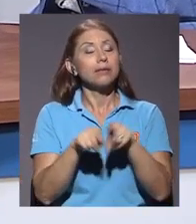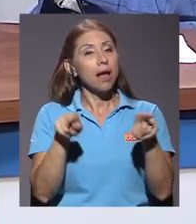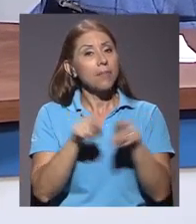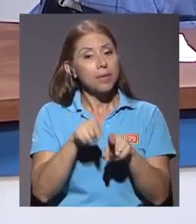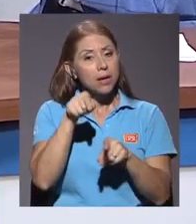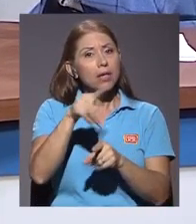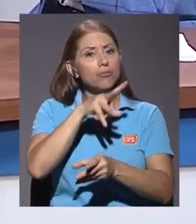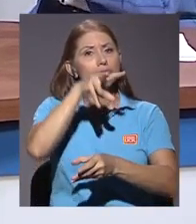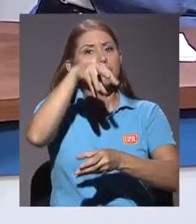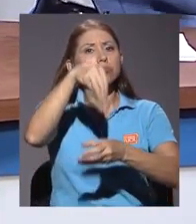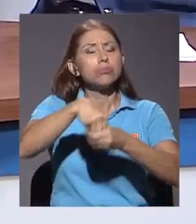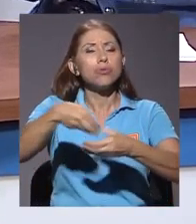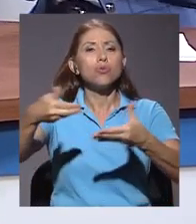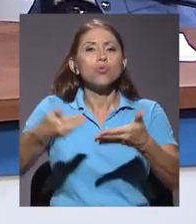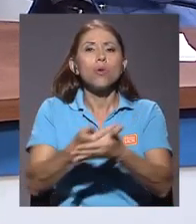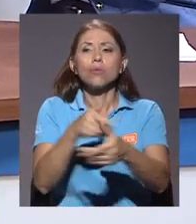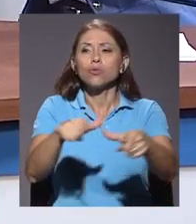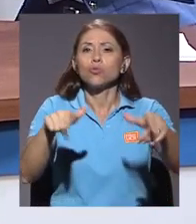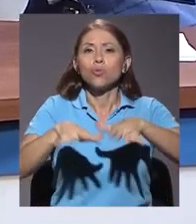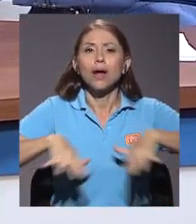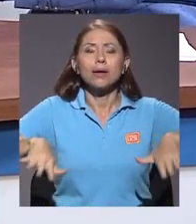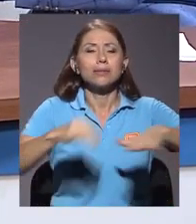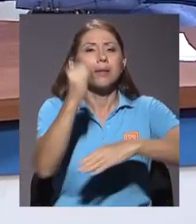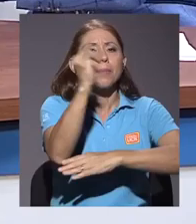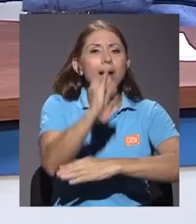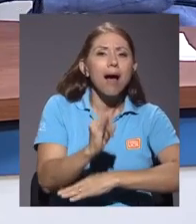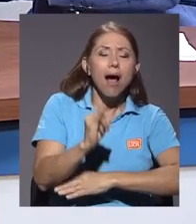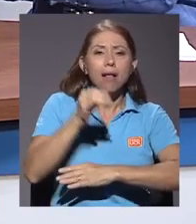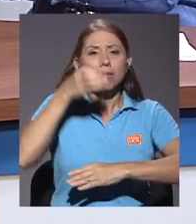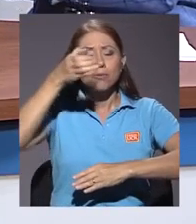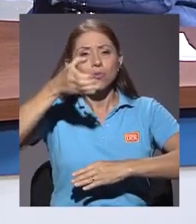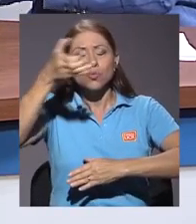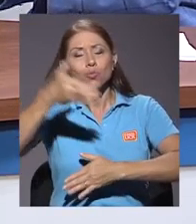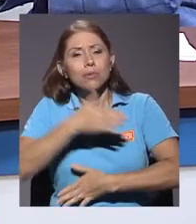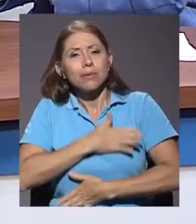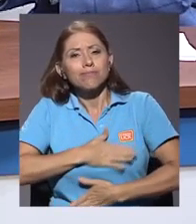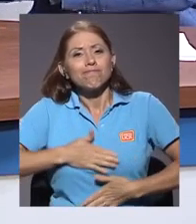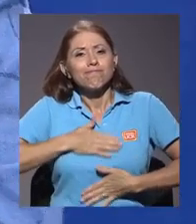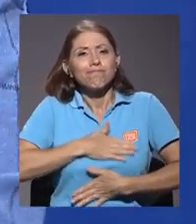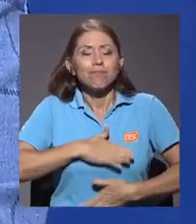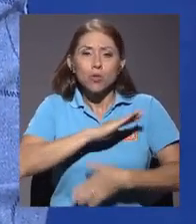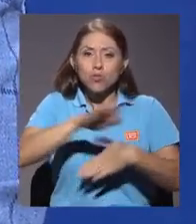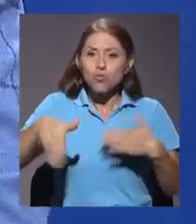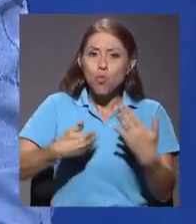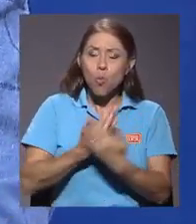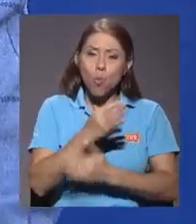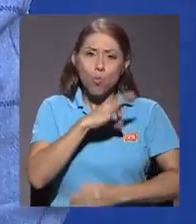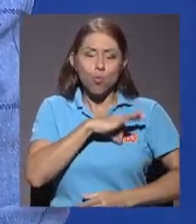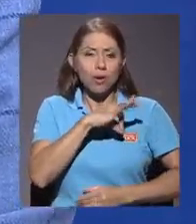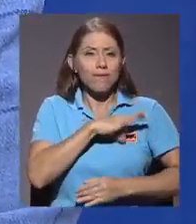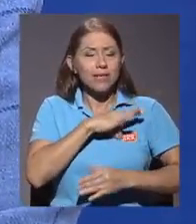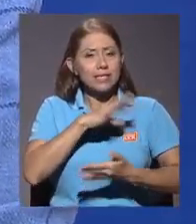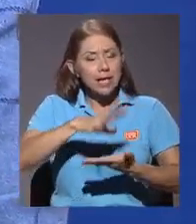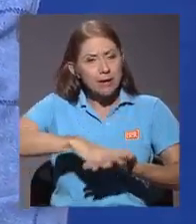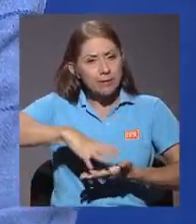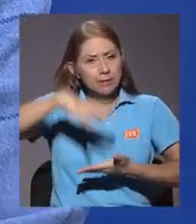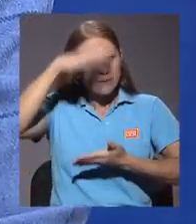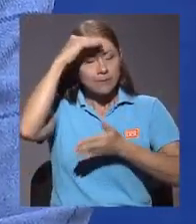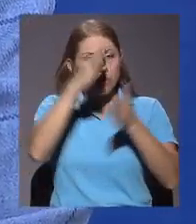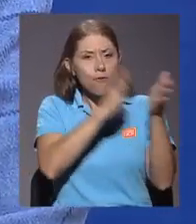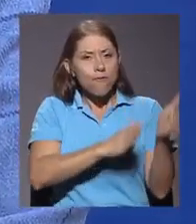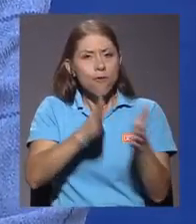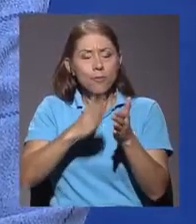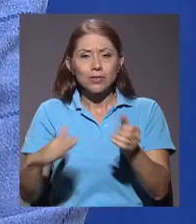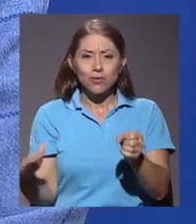de nuevos espacios para lo que es arte, cultura, recreación, todo aquello que beneficia esa formación integral que nosotros